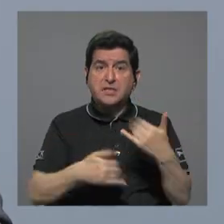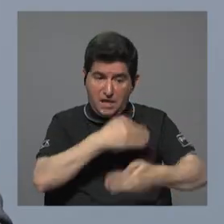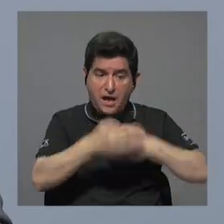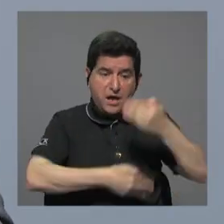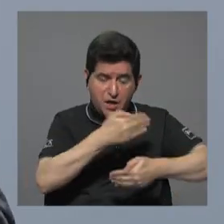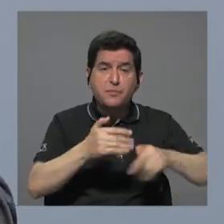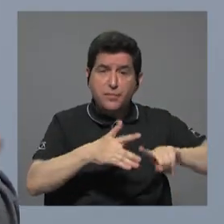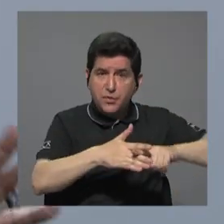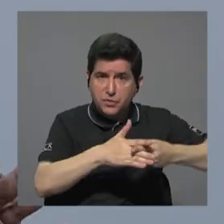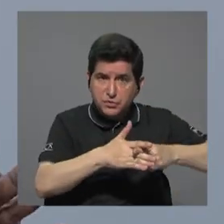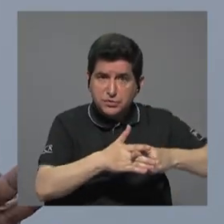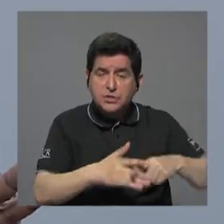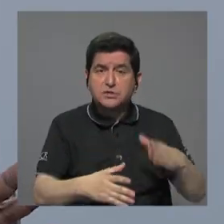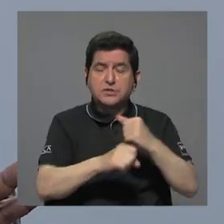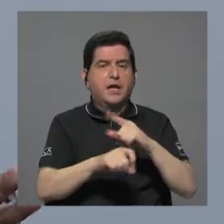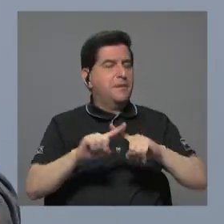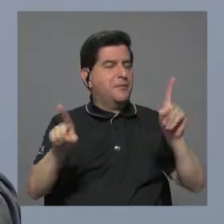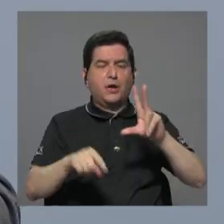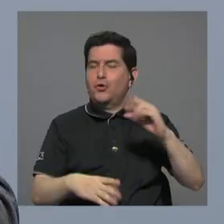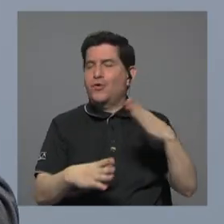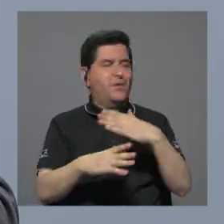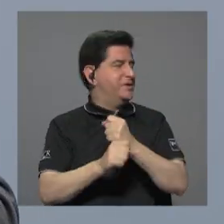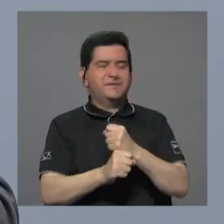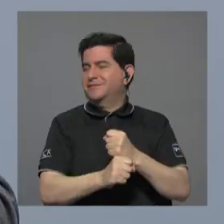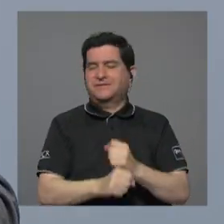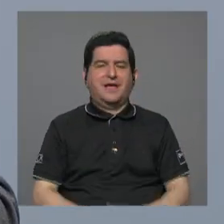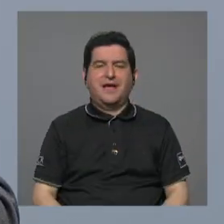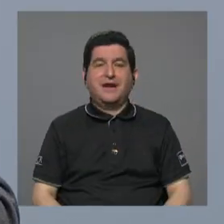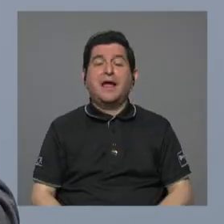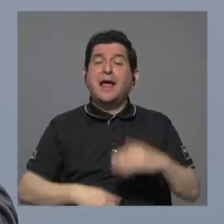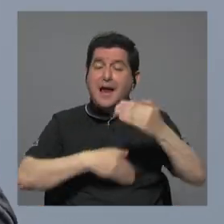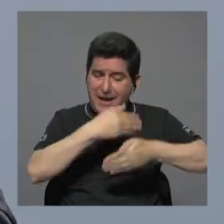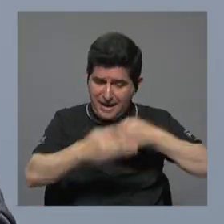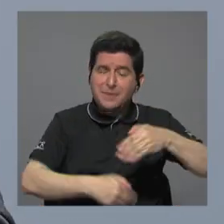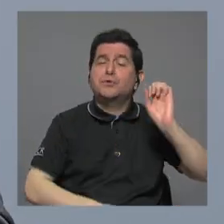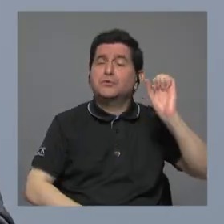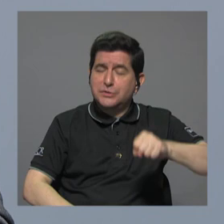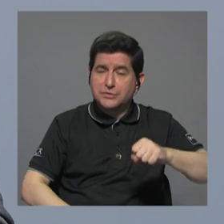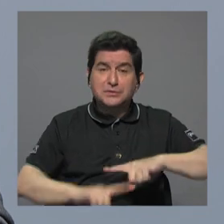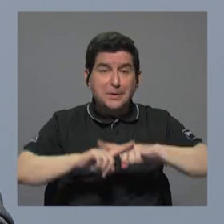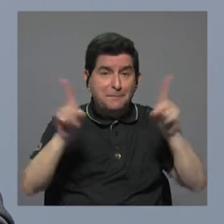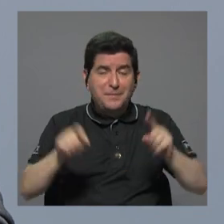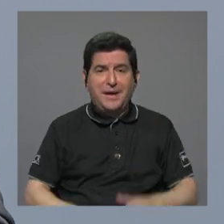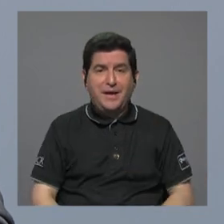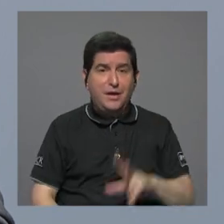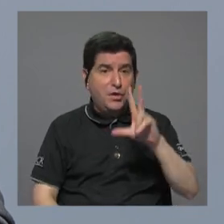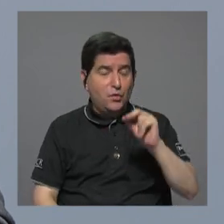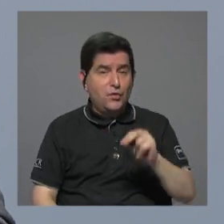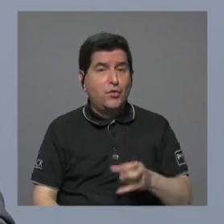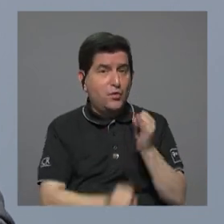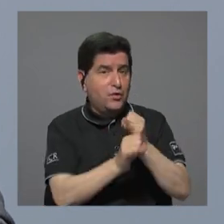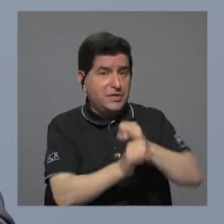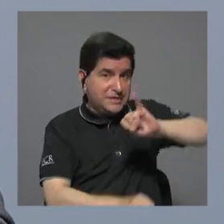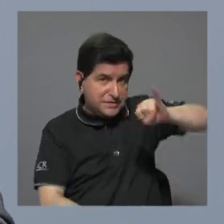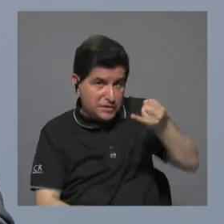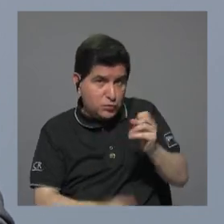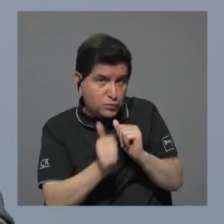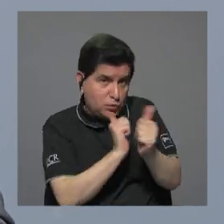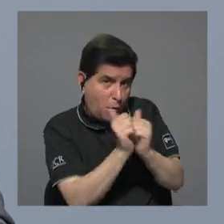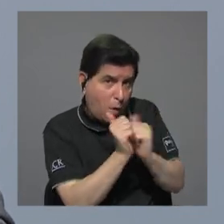Bueno, pero no se ha hecho. Está está en camino y si no se pone a UpDeva a